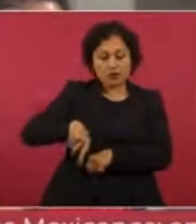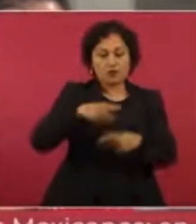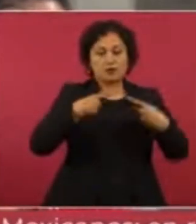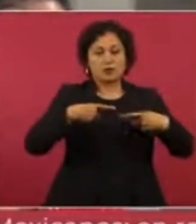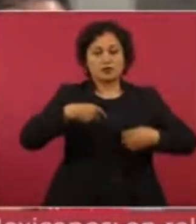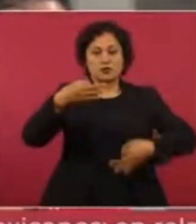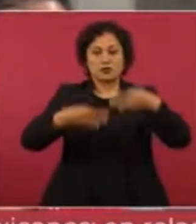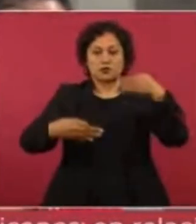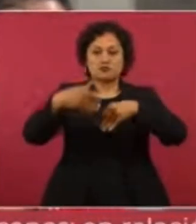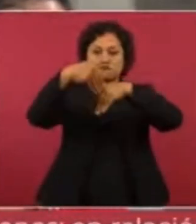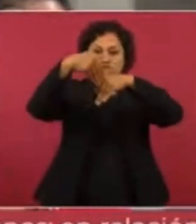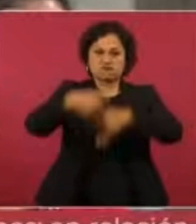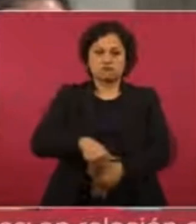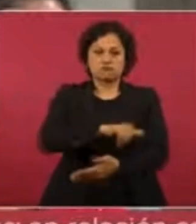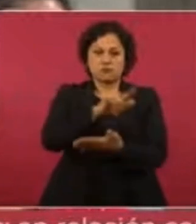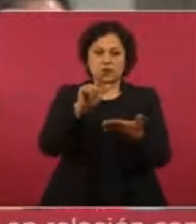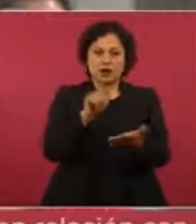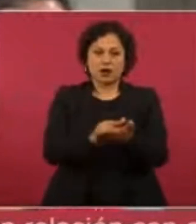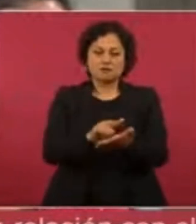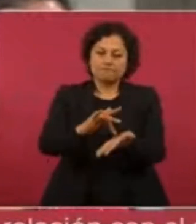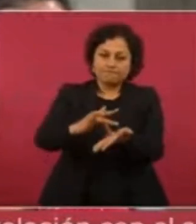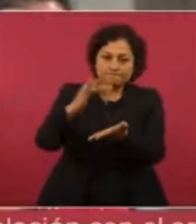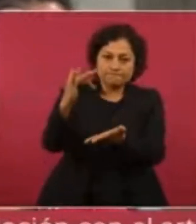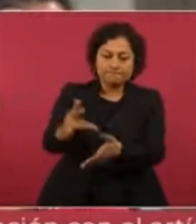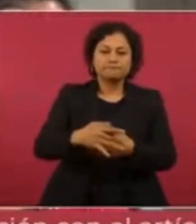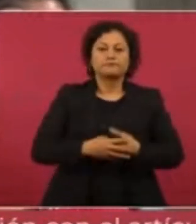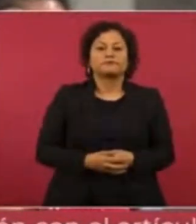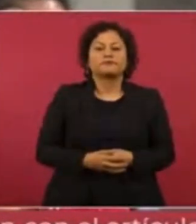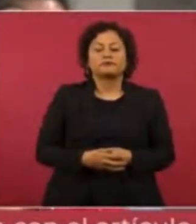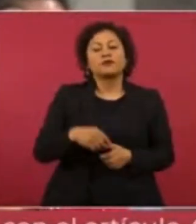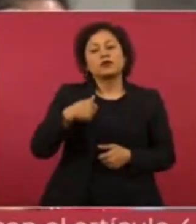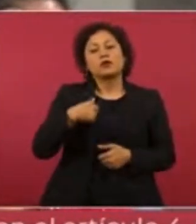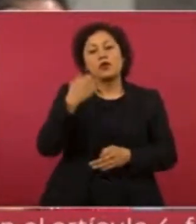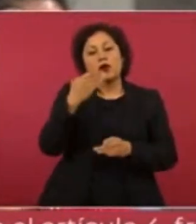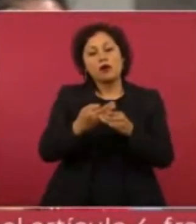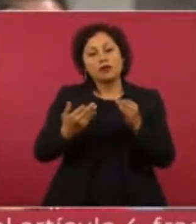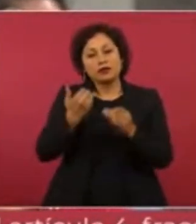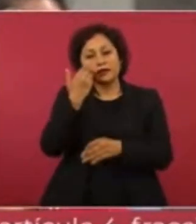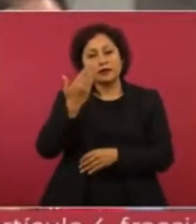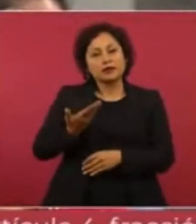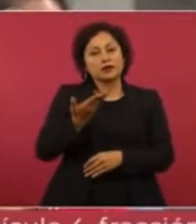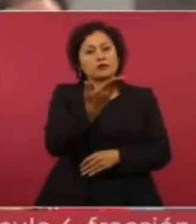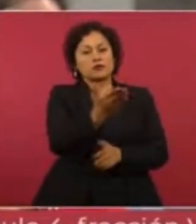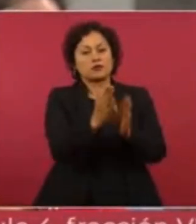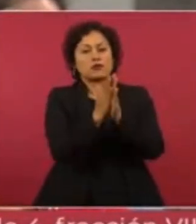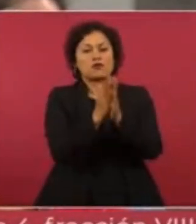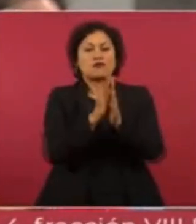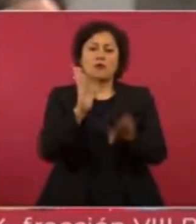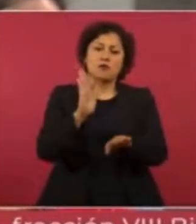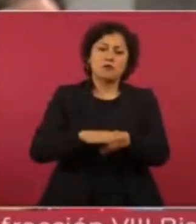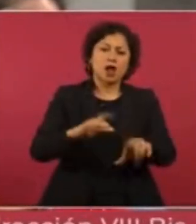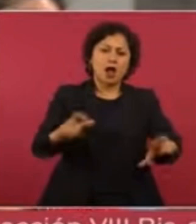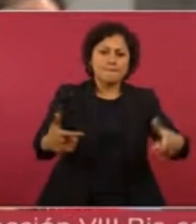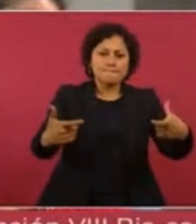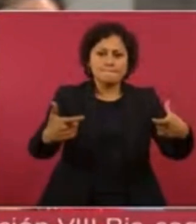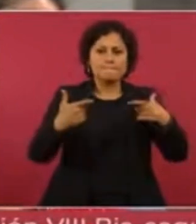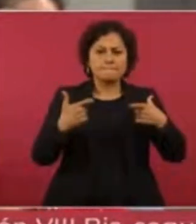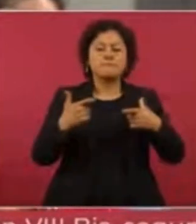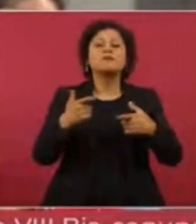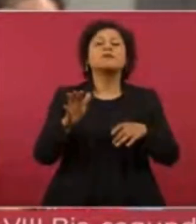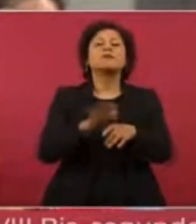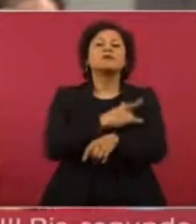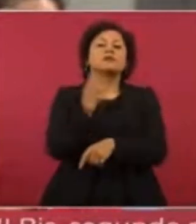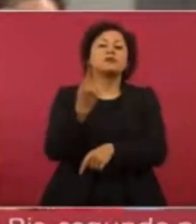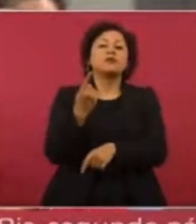conforme a derecho. Le quiero solicitar, por favor, Presidente, que refuerce mis medidas de seguridad, ya que me empezaron a